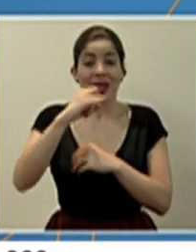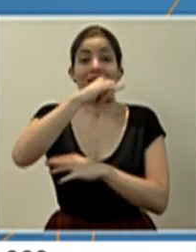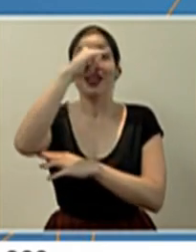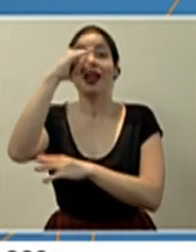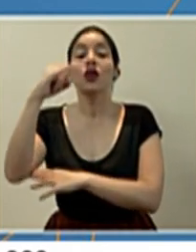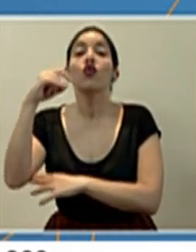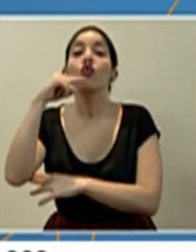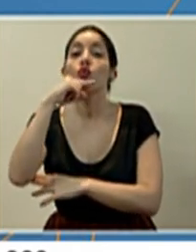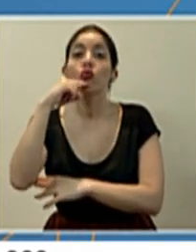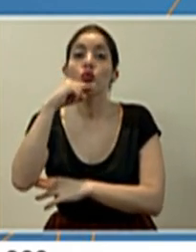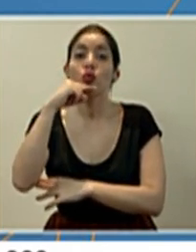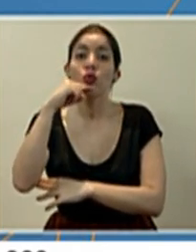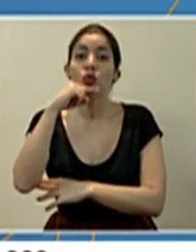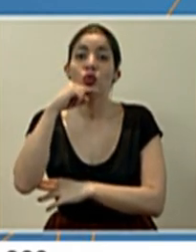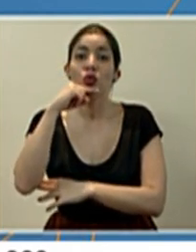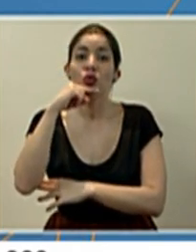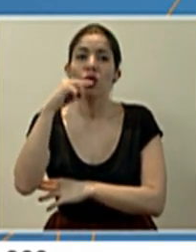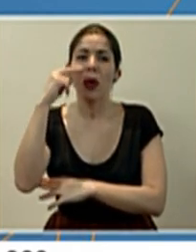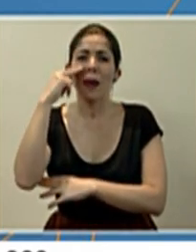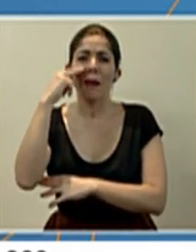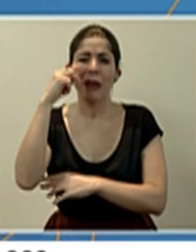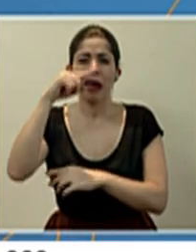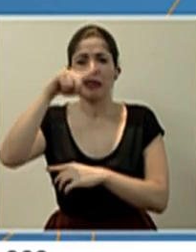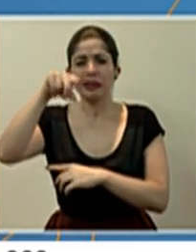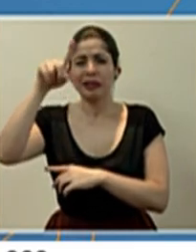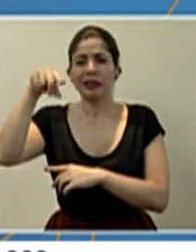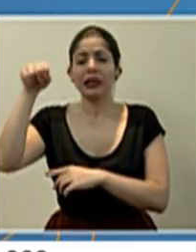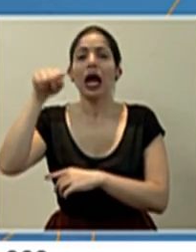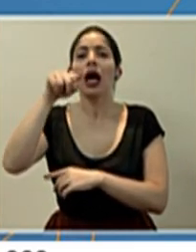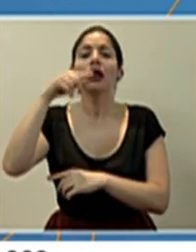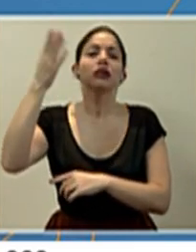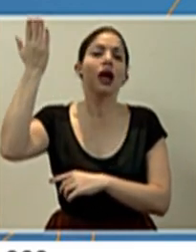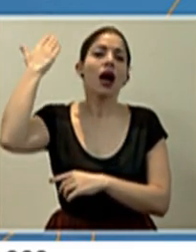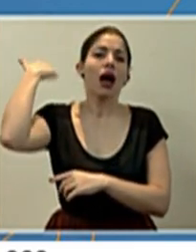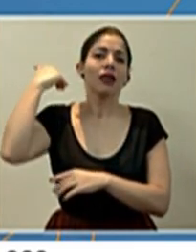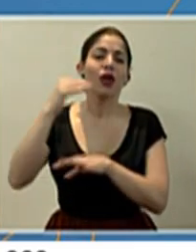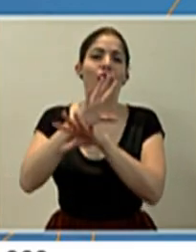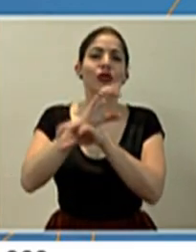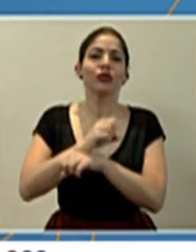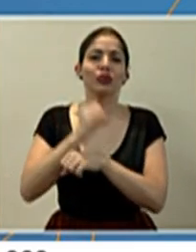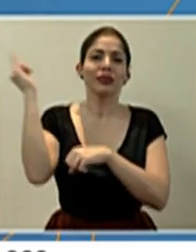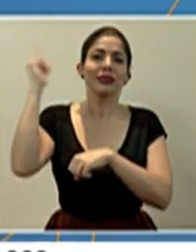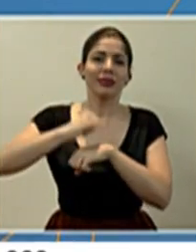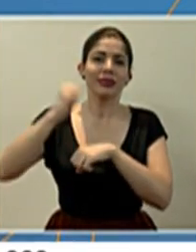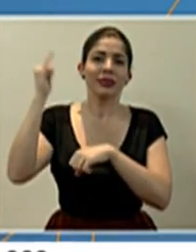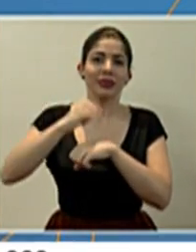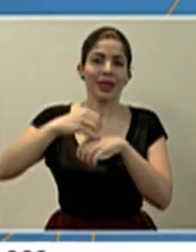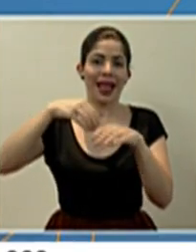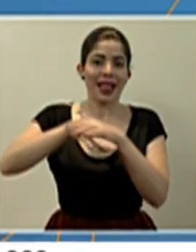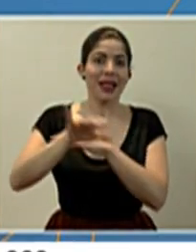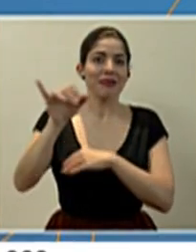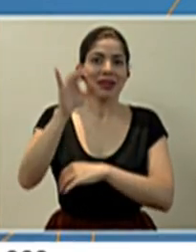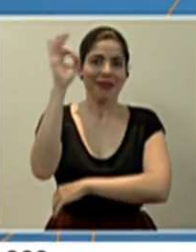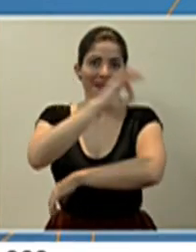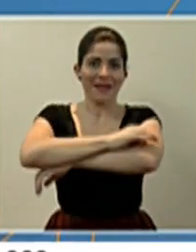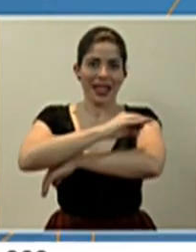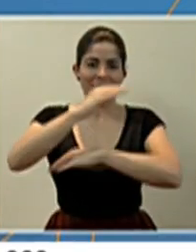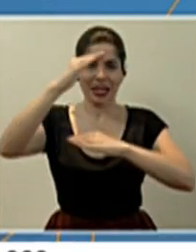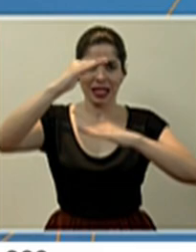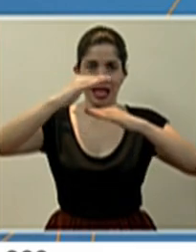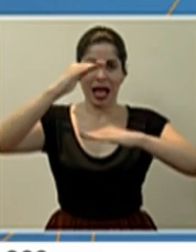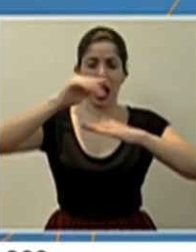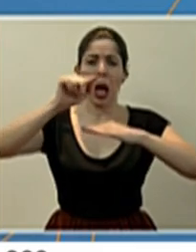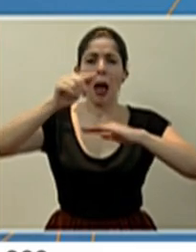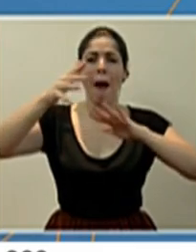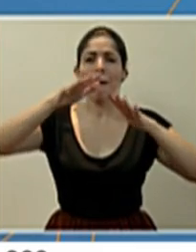roja, que se ve un poco inconstante, pero era lo habitual de ingresos al país para este mismo periodo, que viene por un promedio